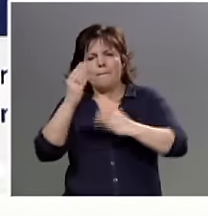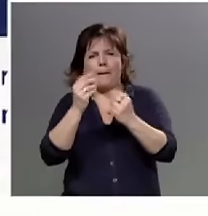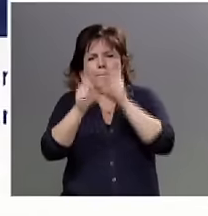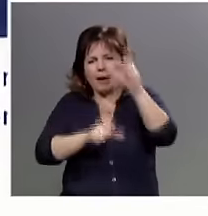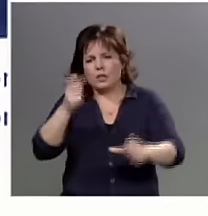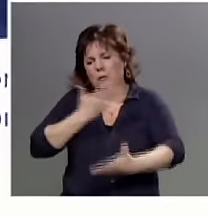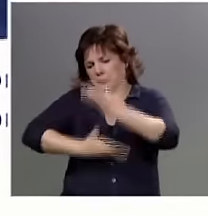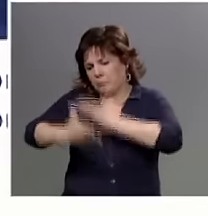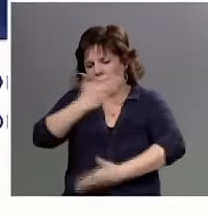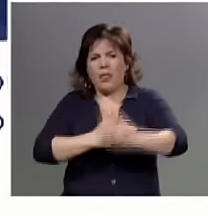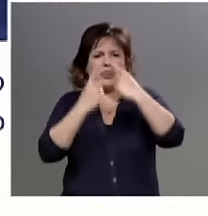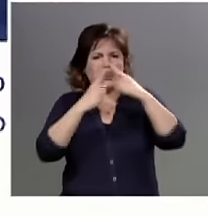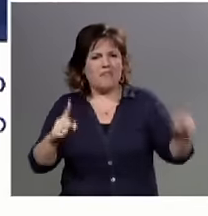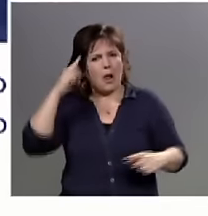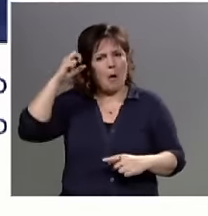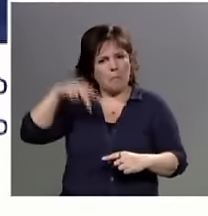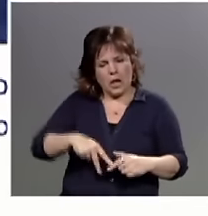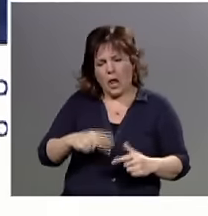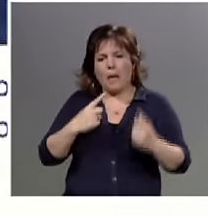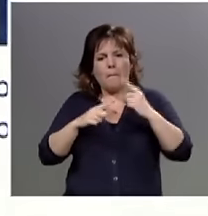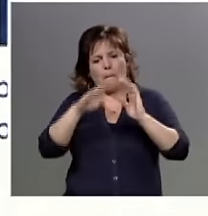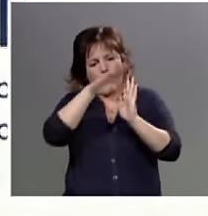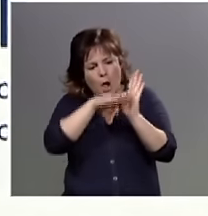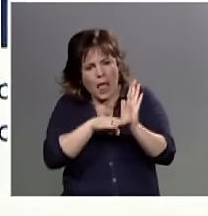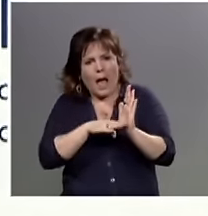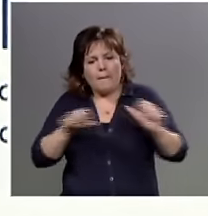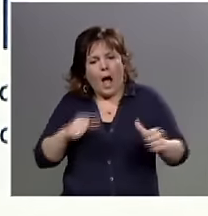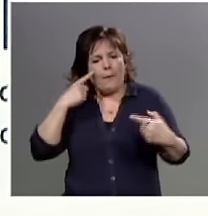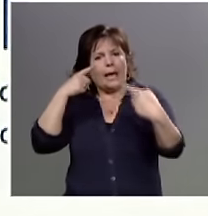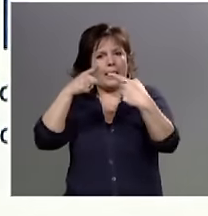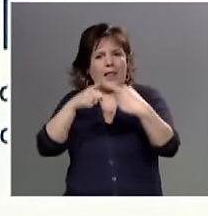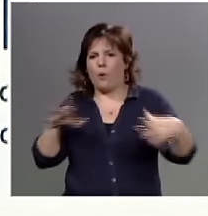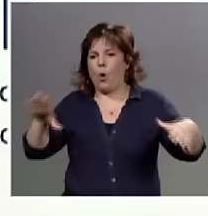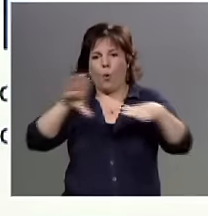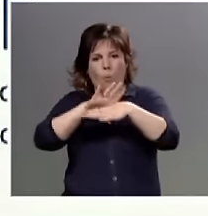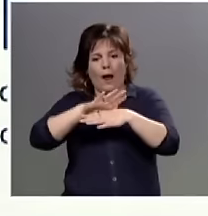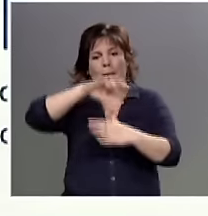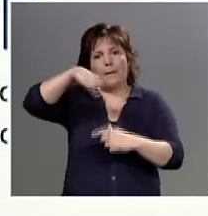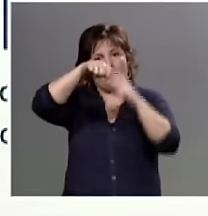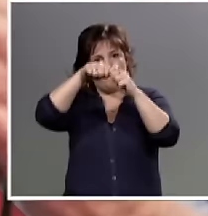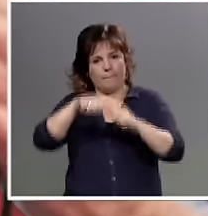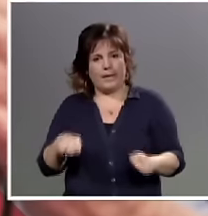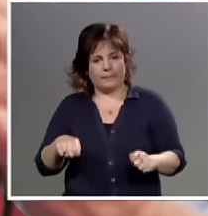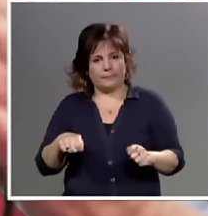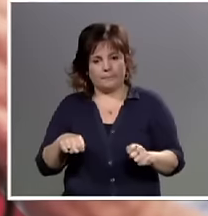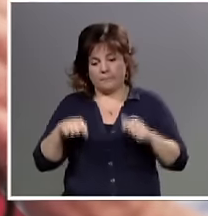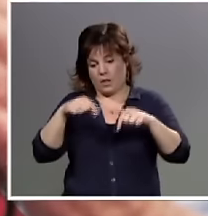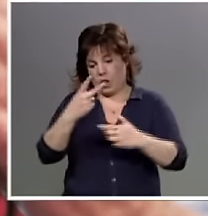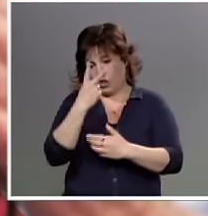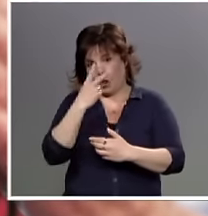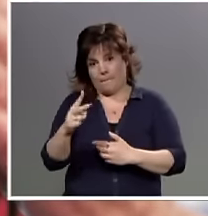conviven diferentes corrientes de opinión, con un programa y accionar común, el PIT-CNT. En este